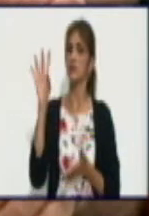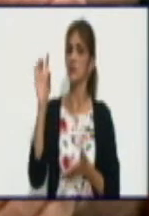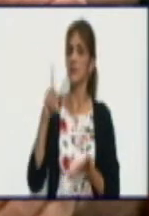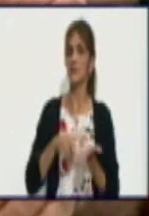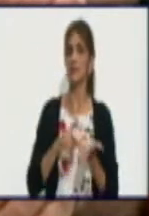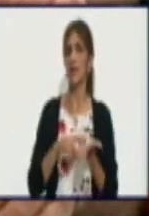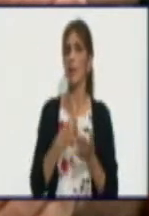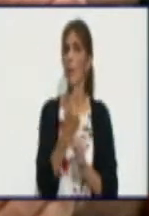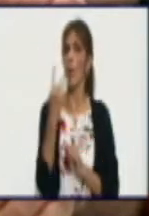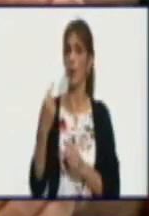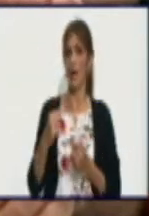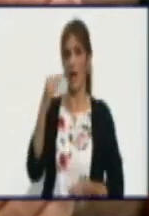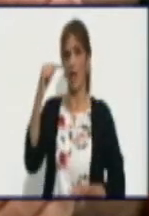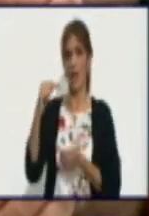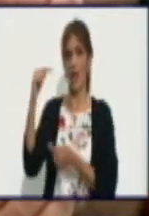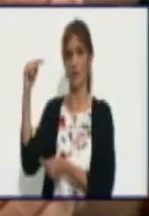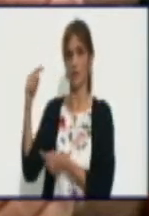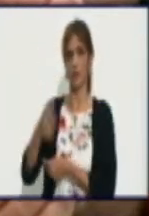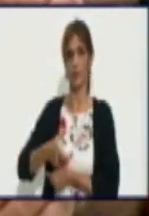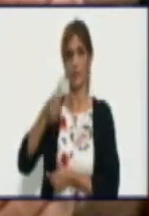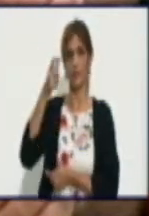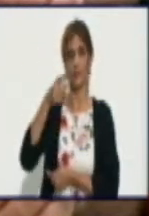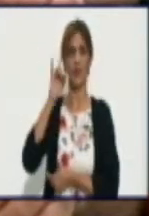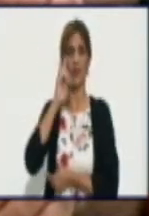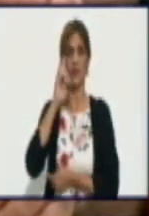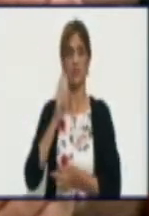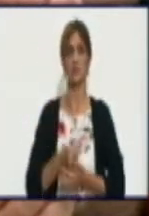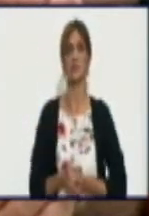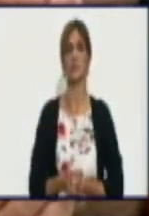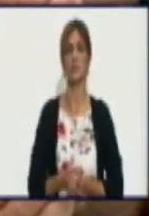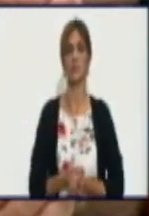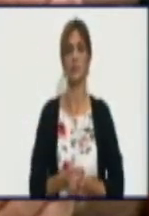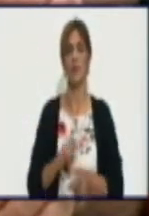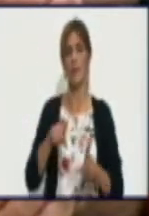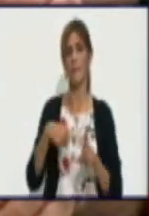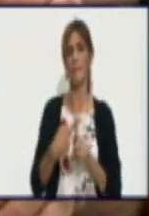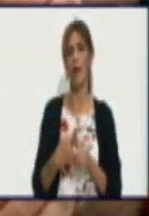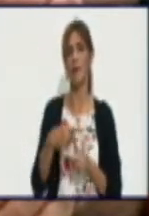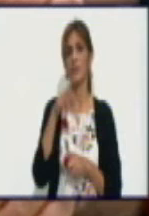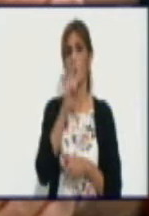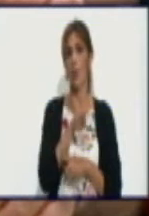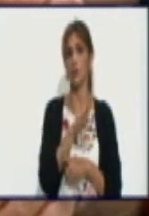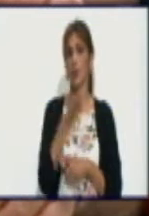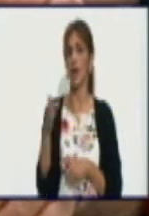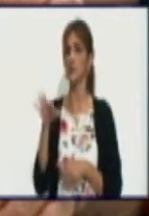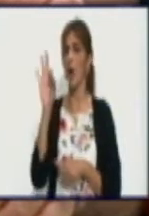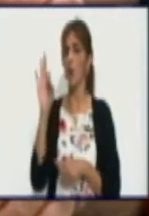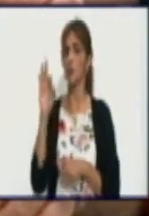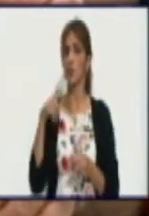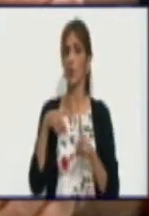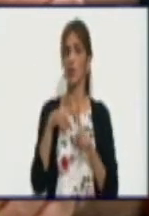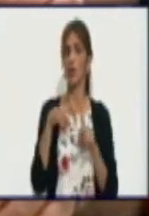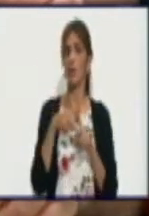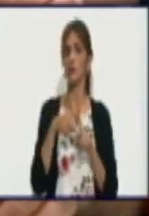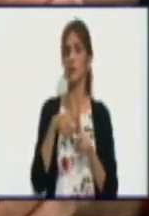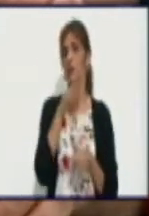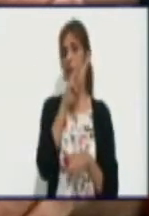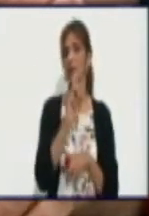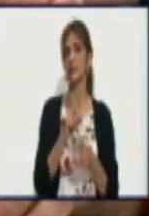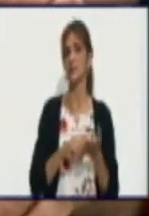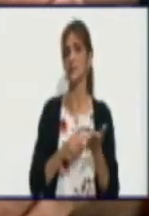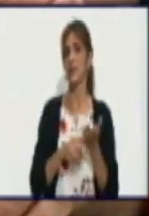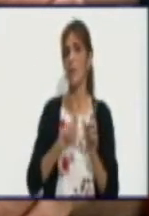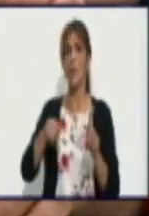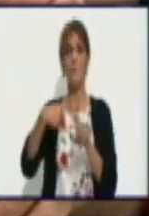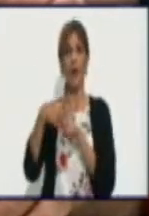lleve hasta el punto de acarreo. Más de 4 hasta 8 kilómetros, 30 centavos. Y más de 8 kilómetros, 40 centavos por